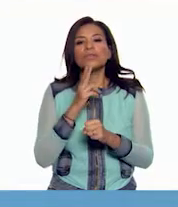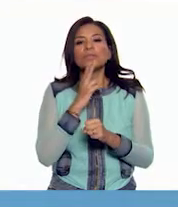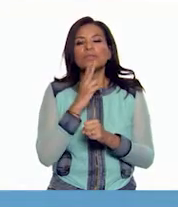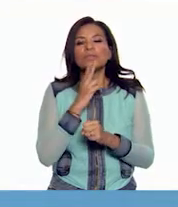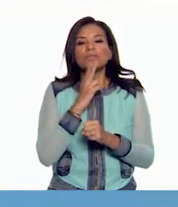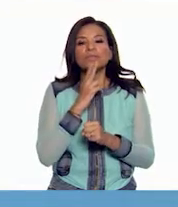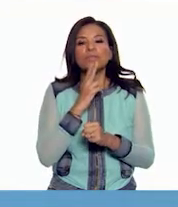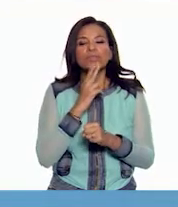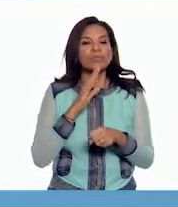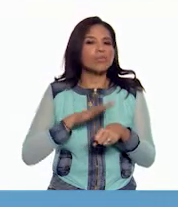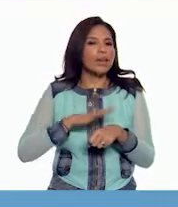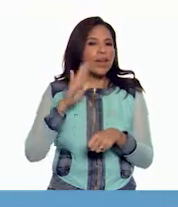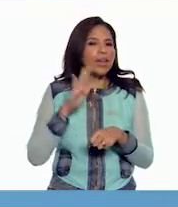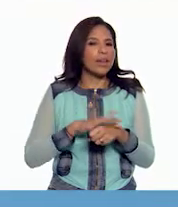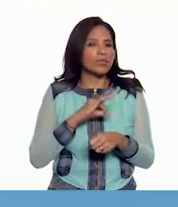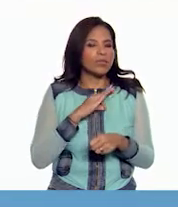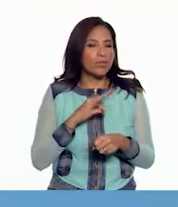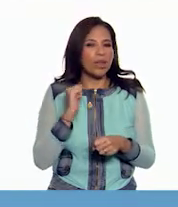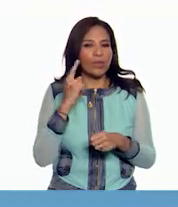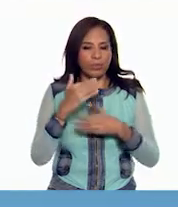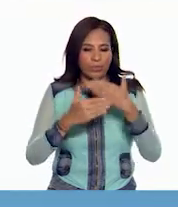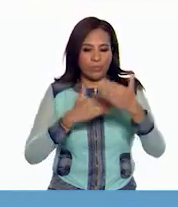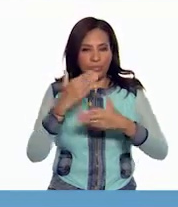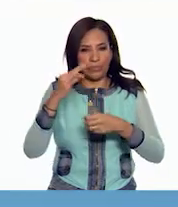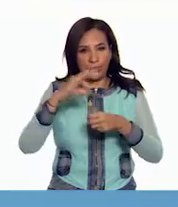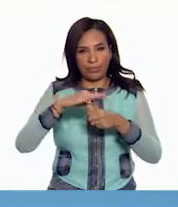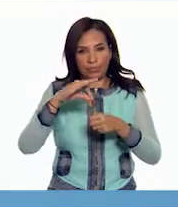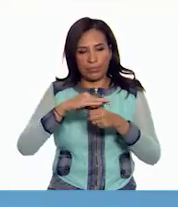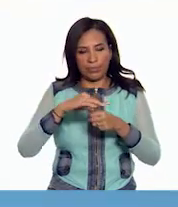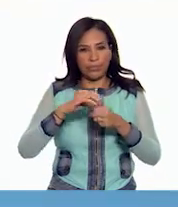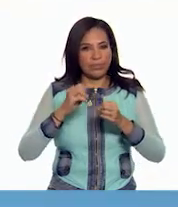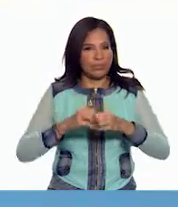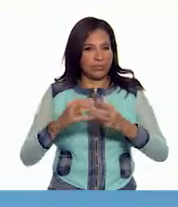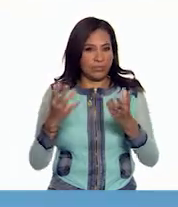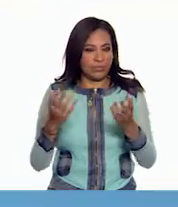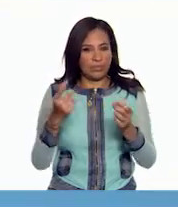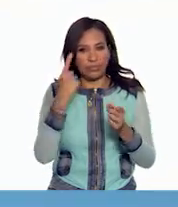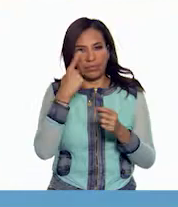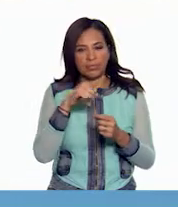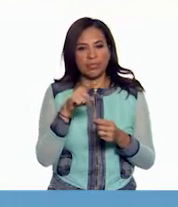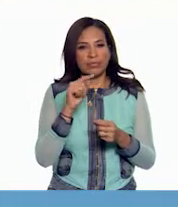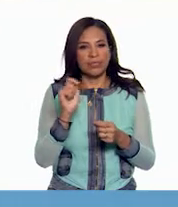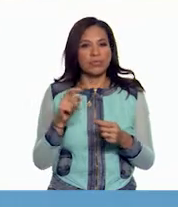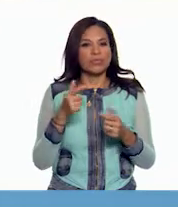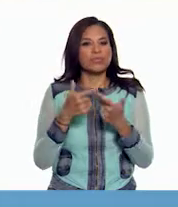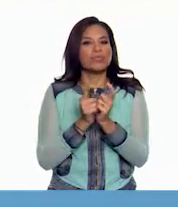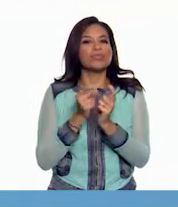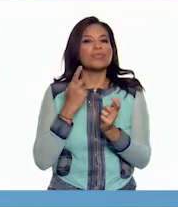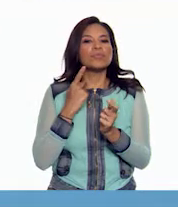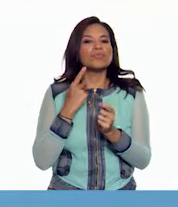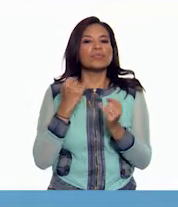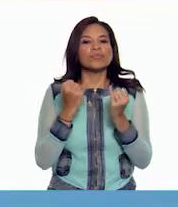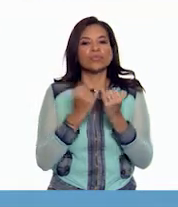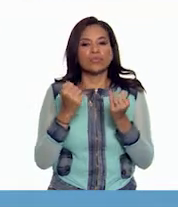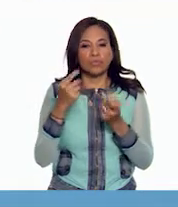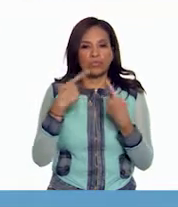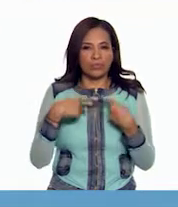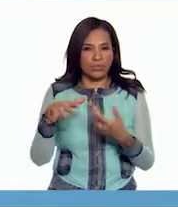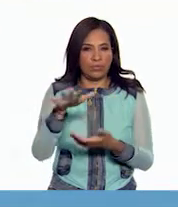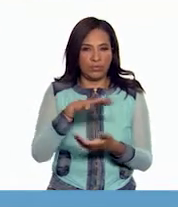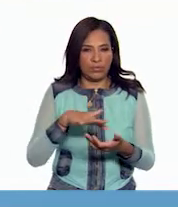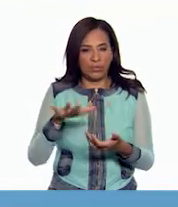lo más que se pudiera un proceso electoral transparente, tanto para los partidos como para la ciudadanía.